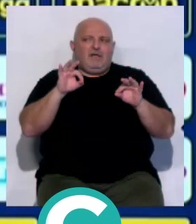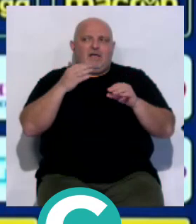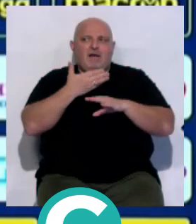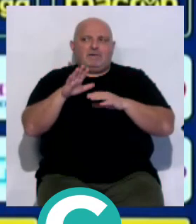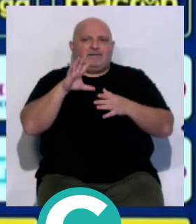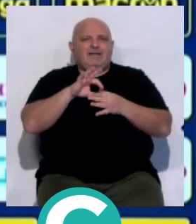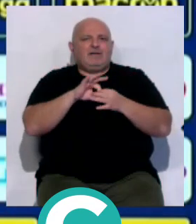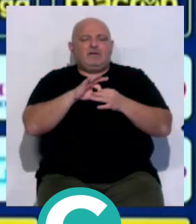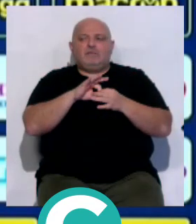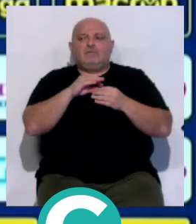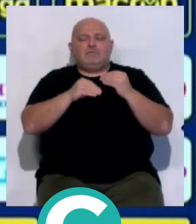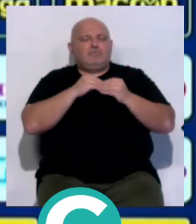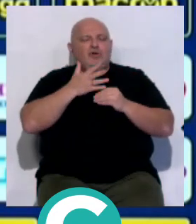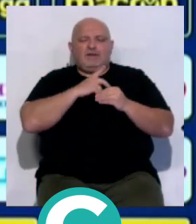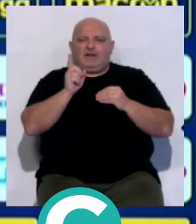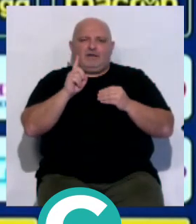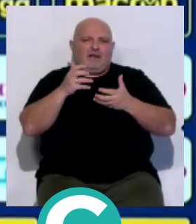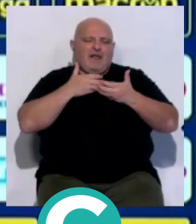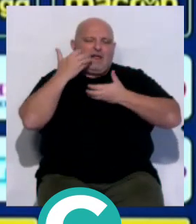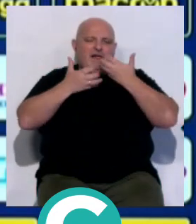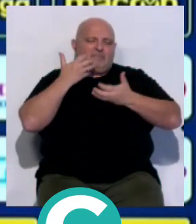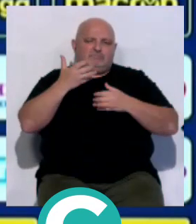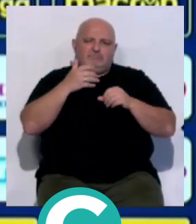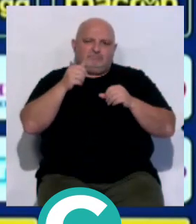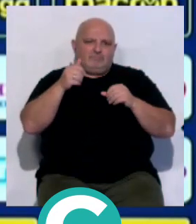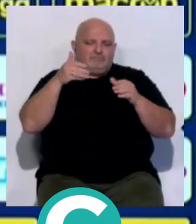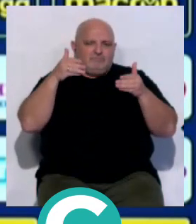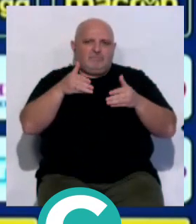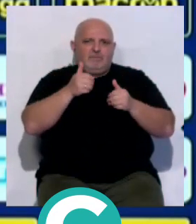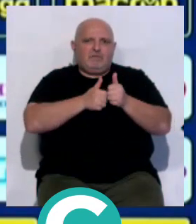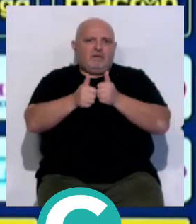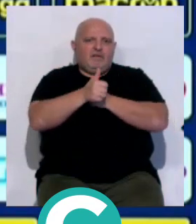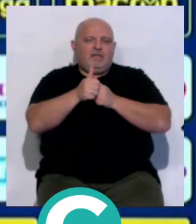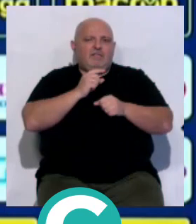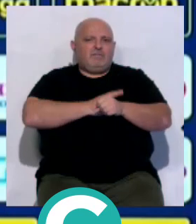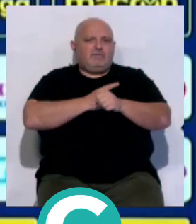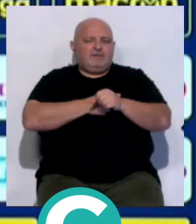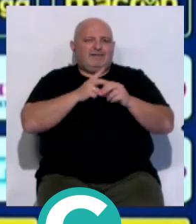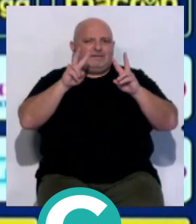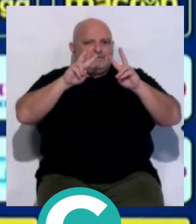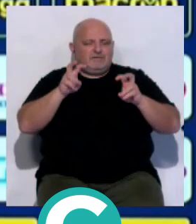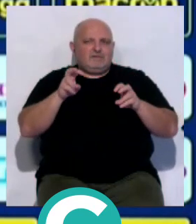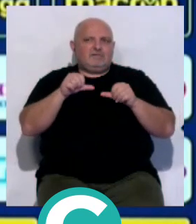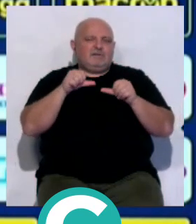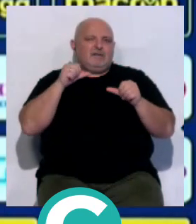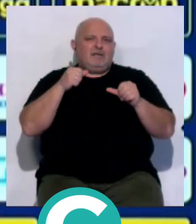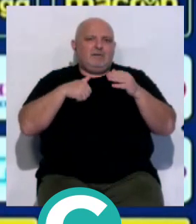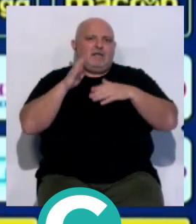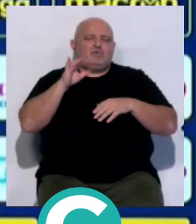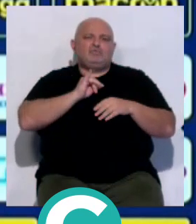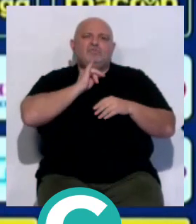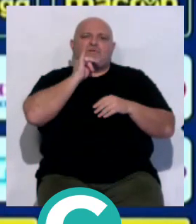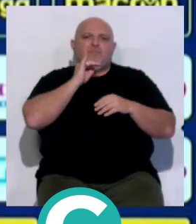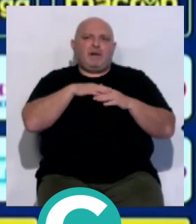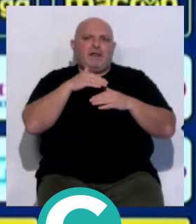Aparte de eso, bueno, que no me quiero calentar, me quiero centrar, enfatizar y priorizar lo que ha sido lo deportivo, que en deportivo creo que hemos hecho más que suficiente para